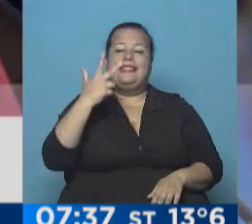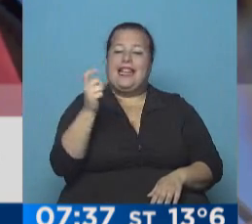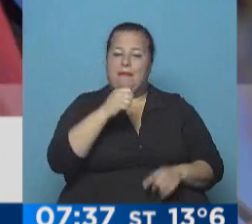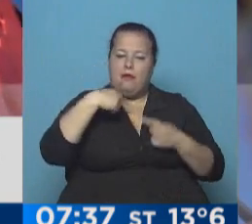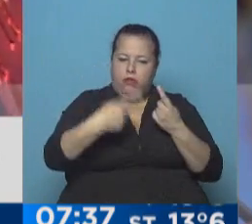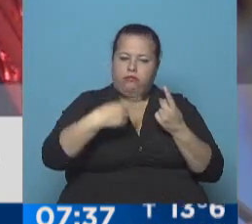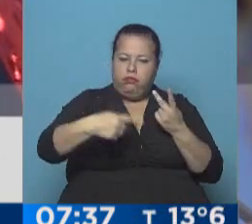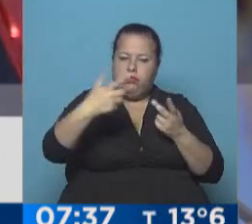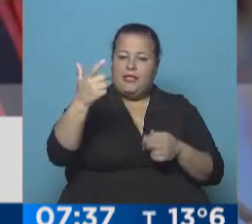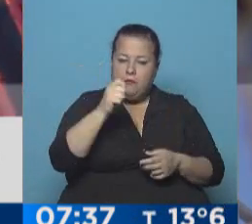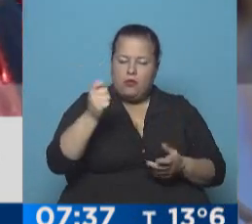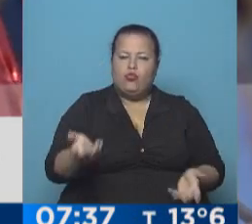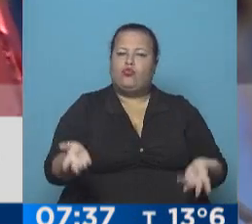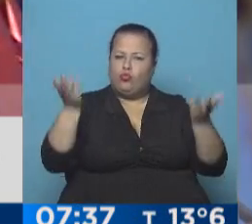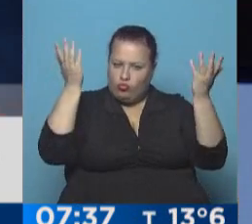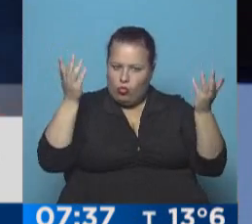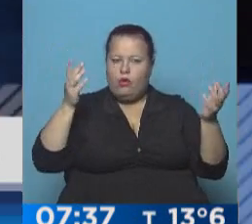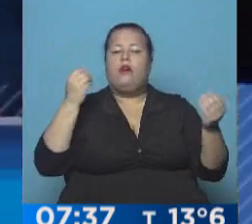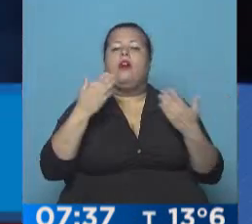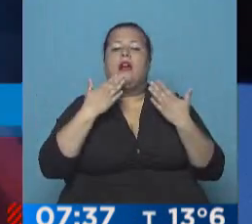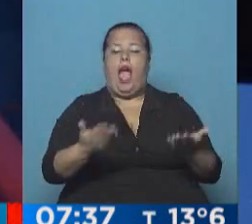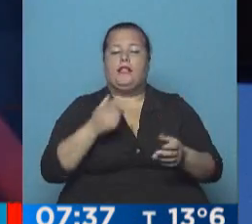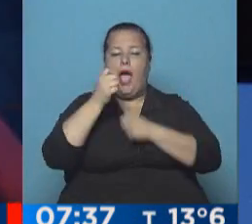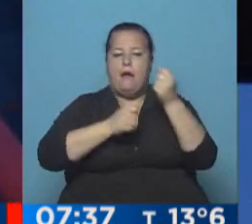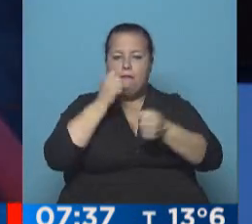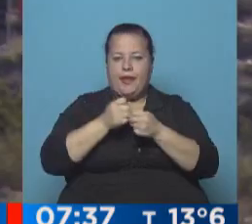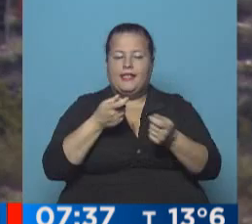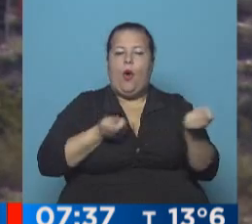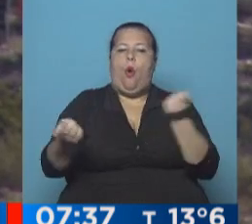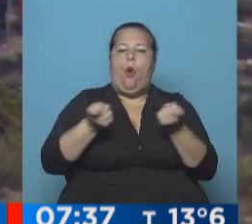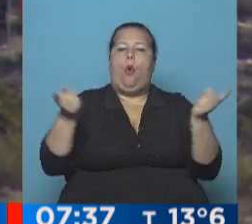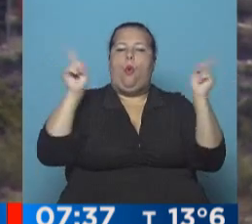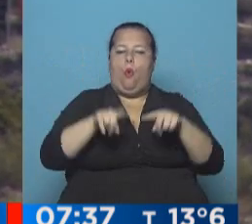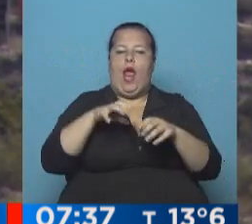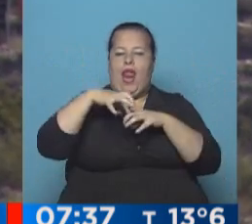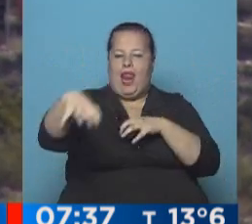consecutivo se registraron alzas debido a las empresas que renegociaron sus concesiones.